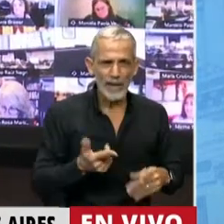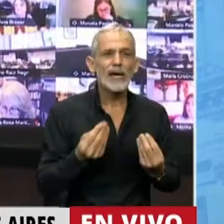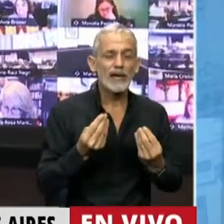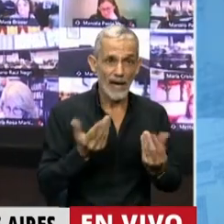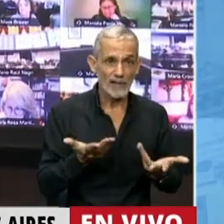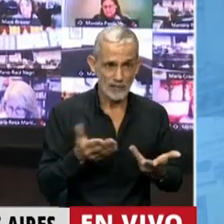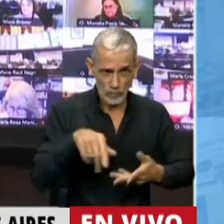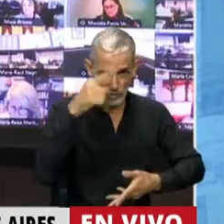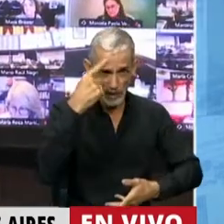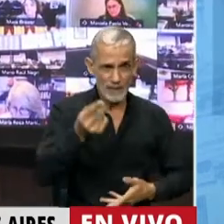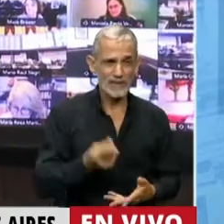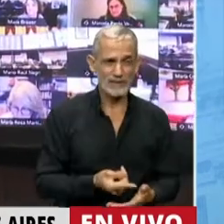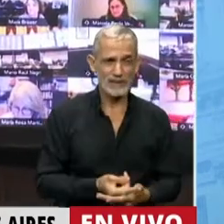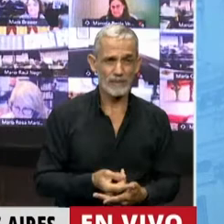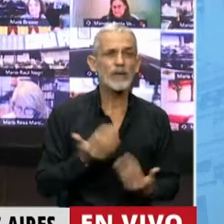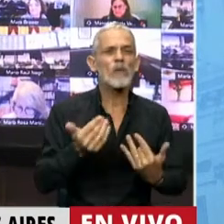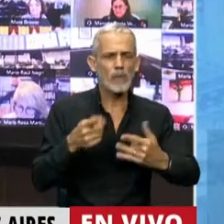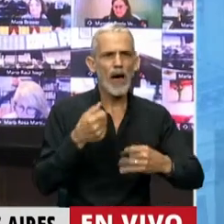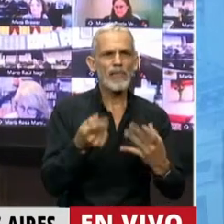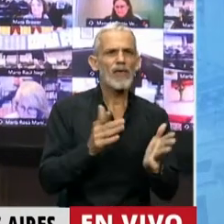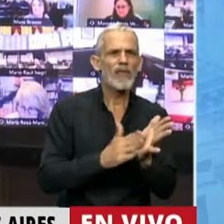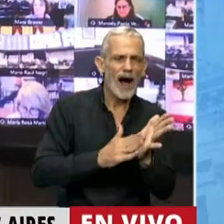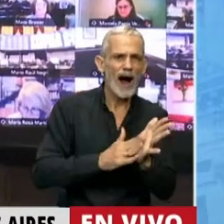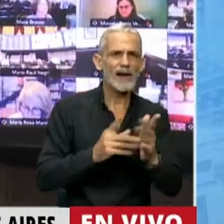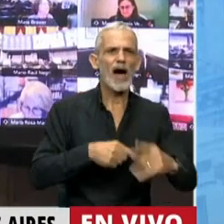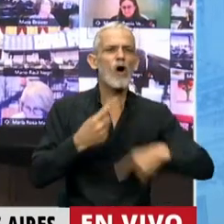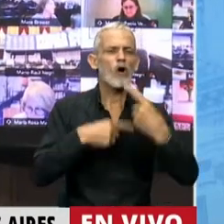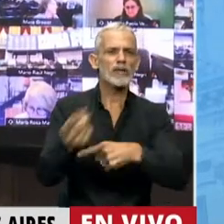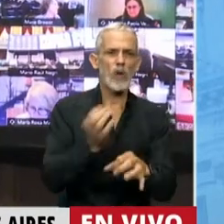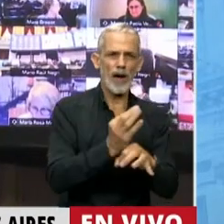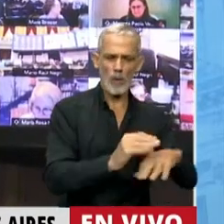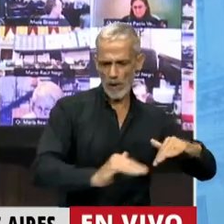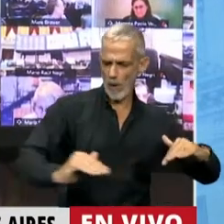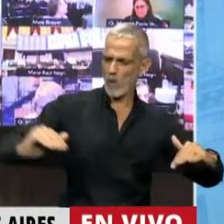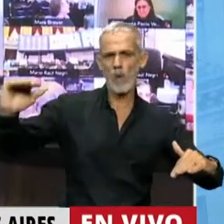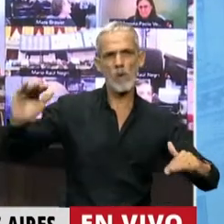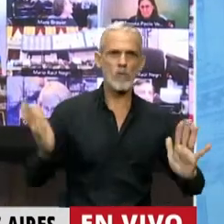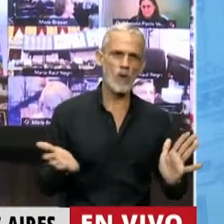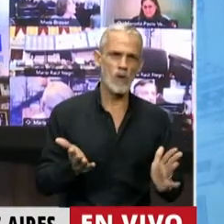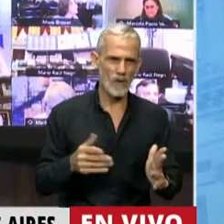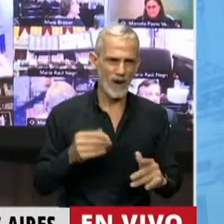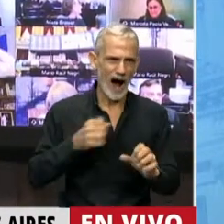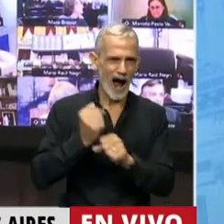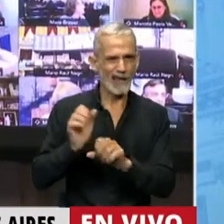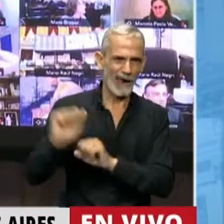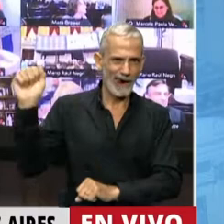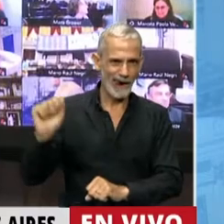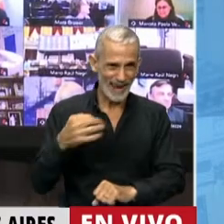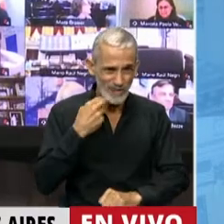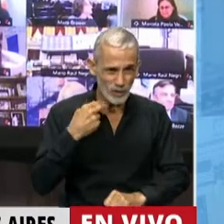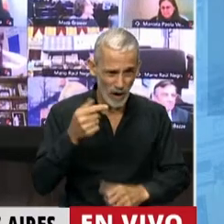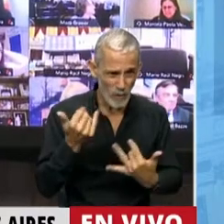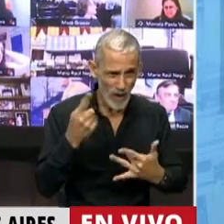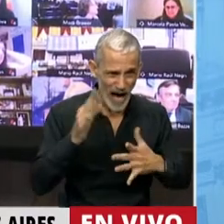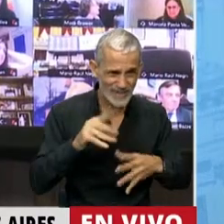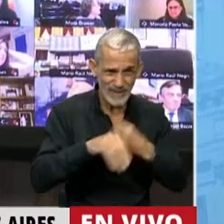¿A ustedes les parece que puede garantizar la continuidad de la trayectoria educativa de sus hijos?